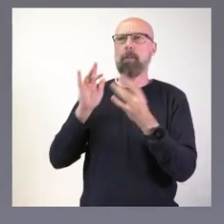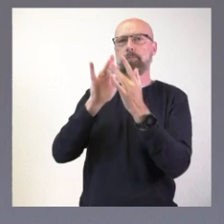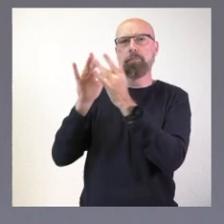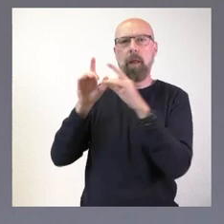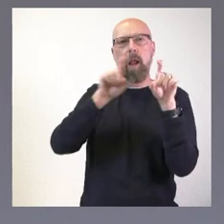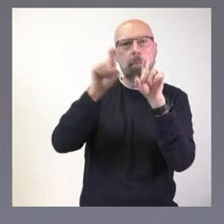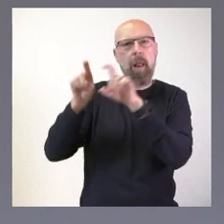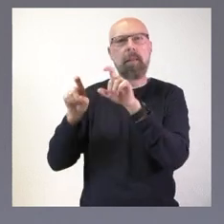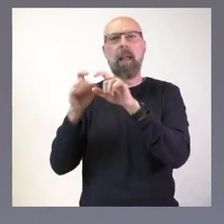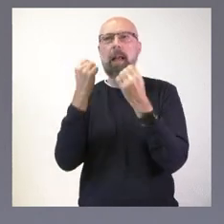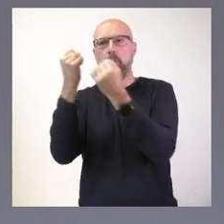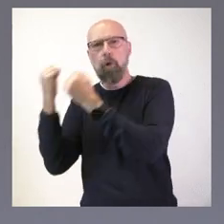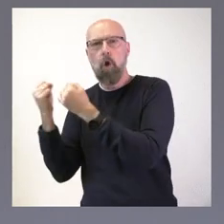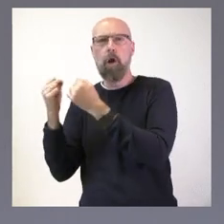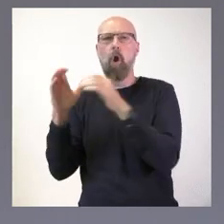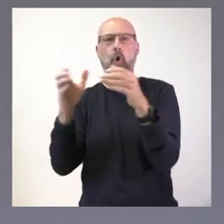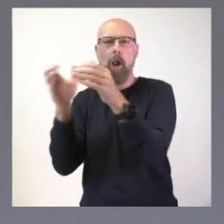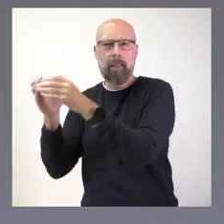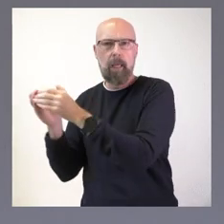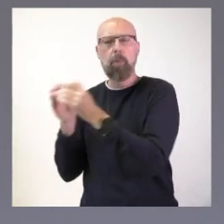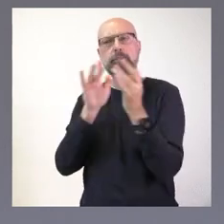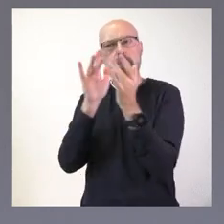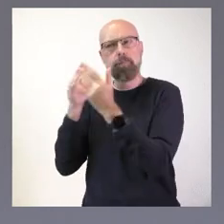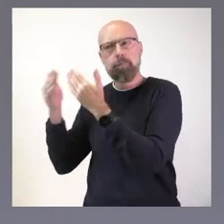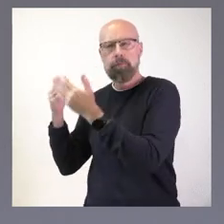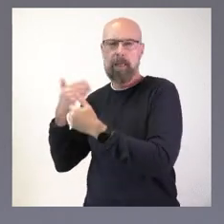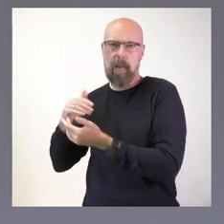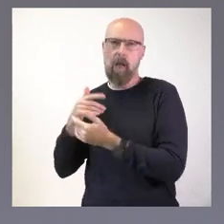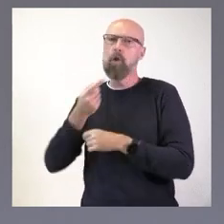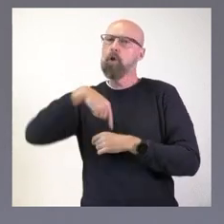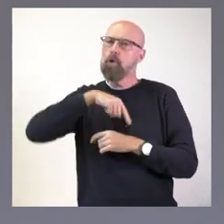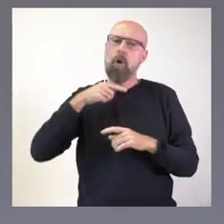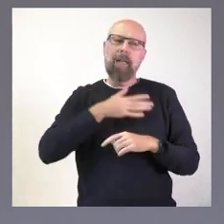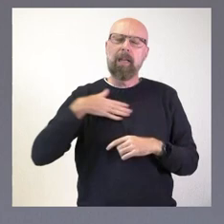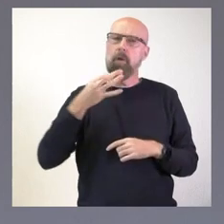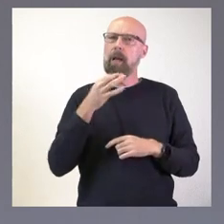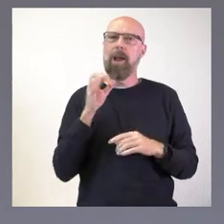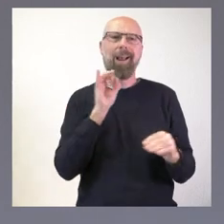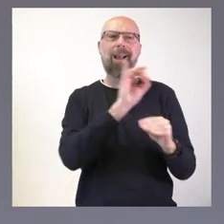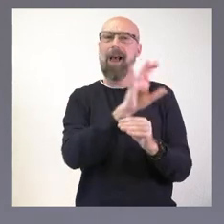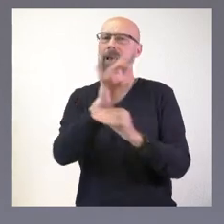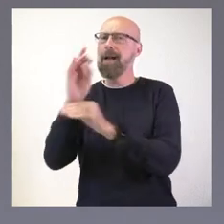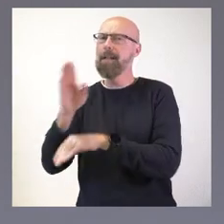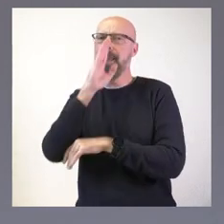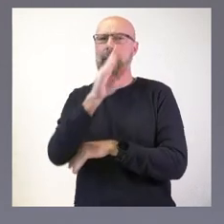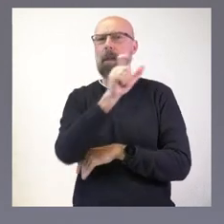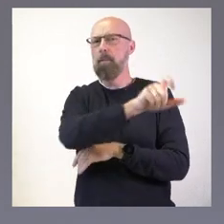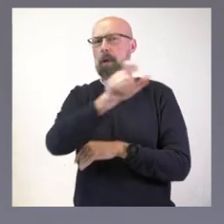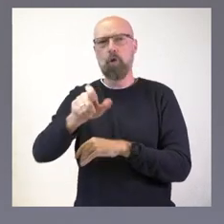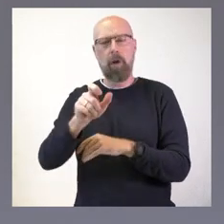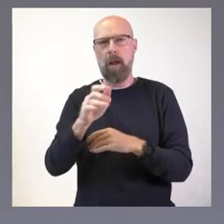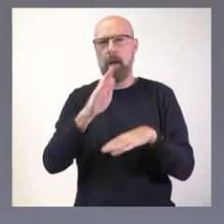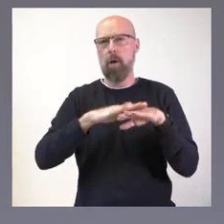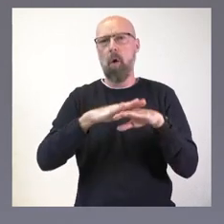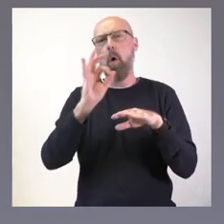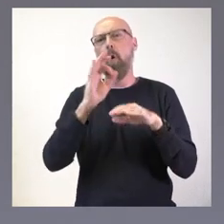con distintos colectivos. Además, mi intención es mandar cartas directamente a todas las personas con las que ya hemos abordado este tema y a todas las